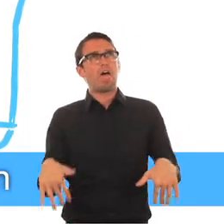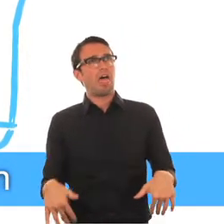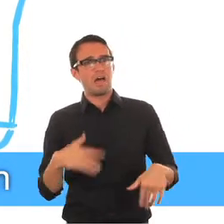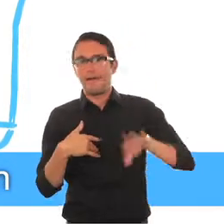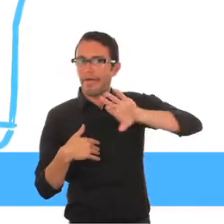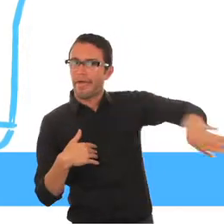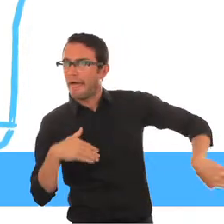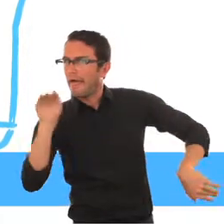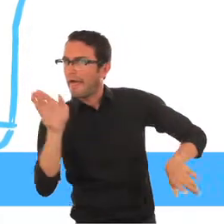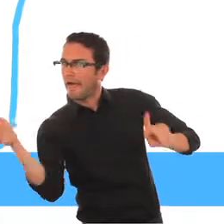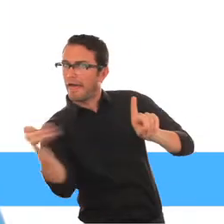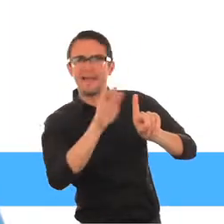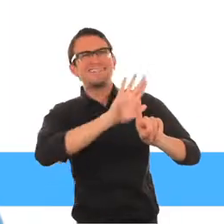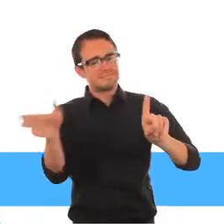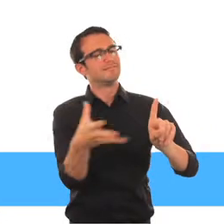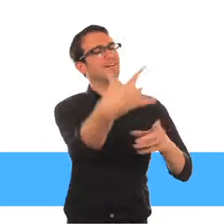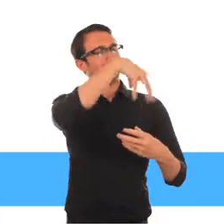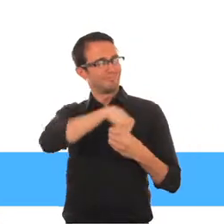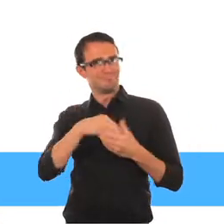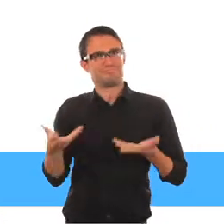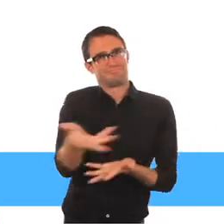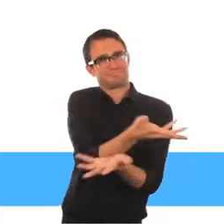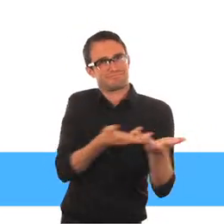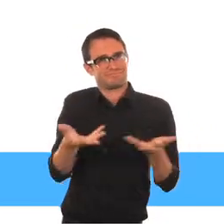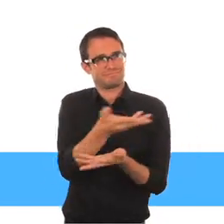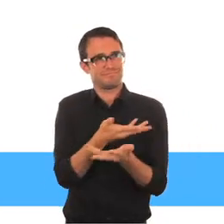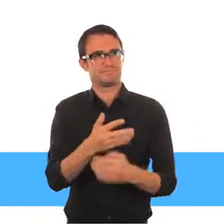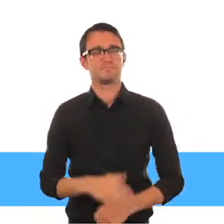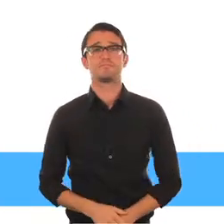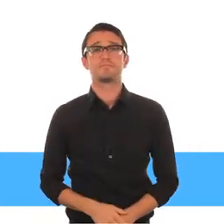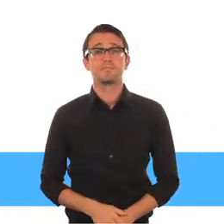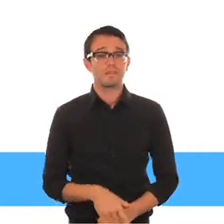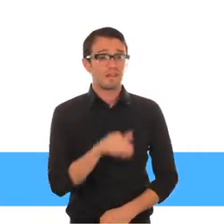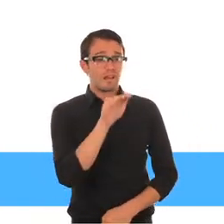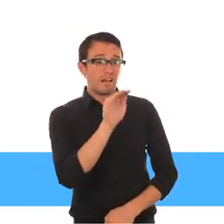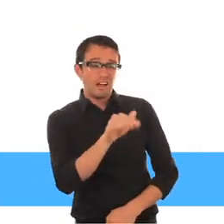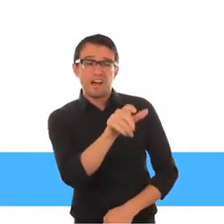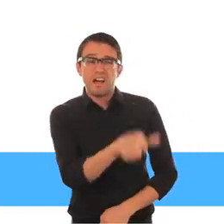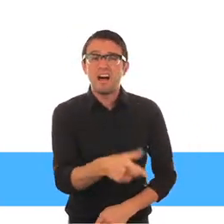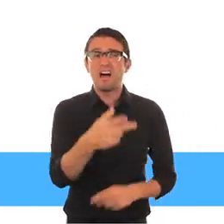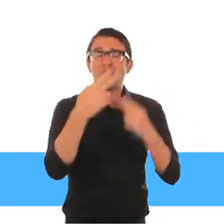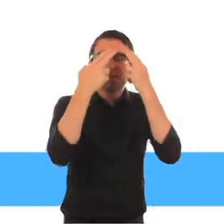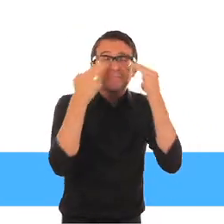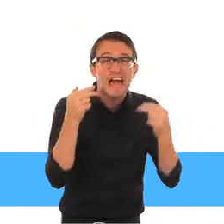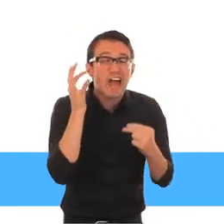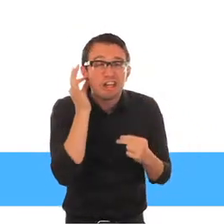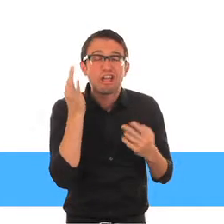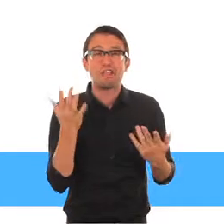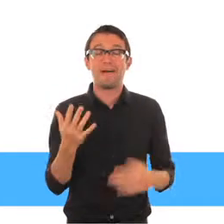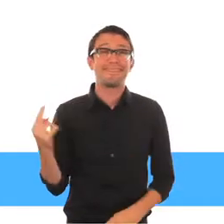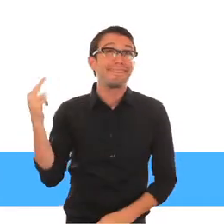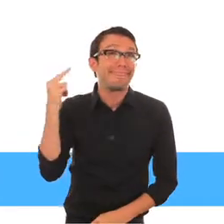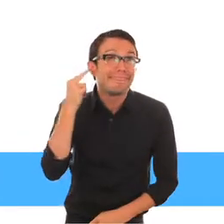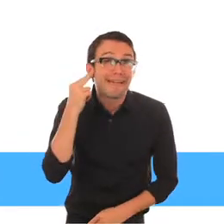conversación que la involucra. Llame a las personas por su nombre. No use apelativos como la cieguita o el niño sordo. Además, no hable